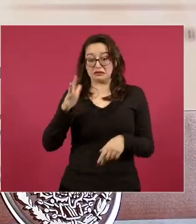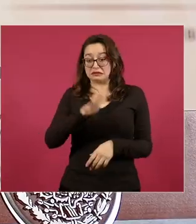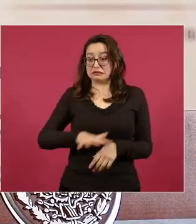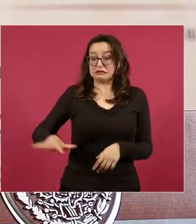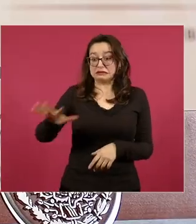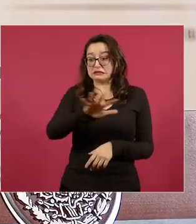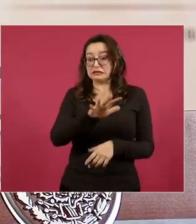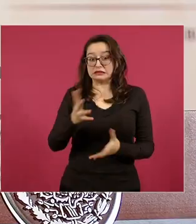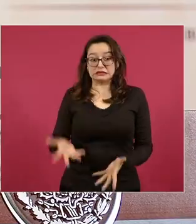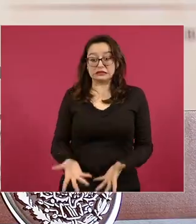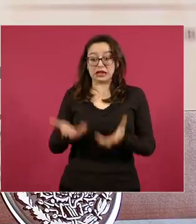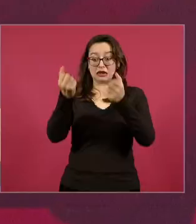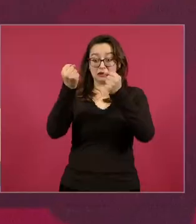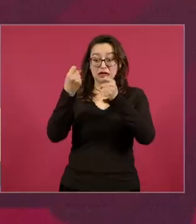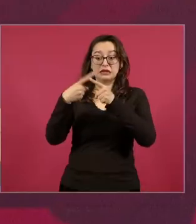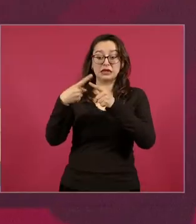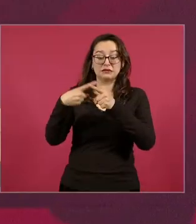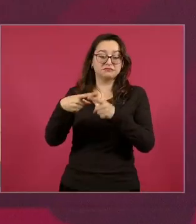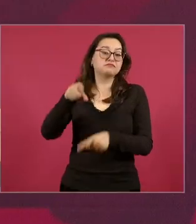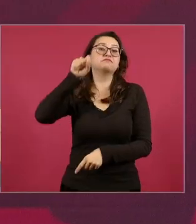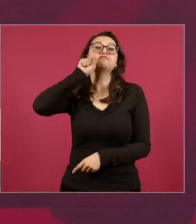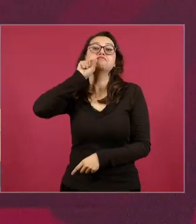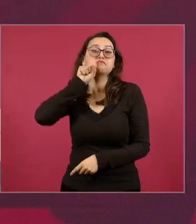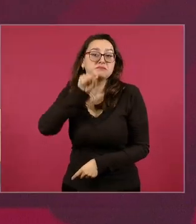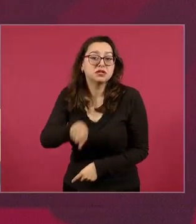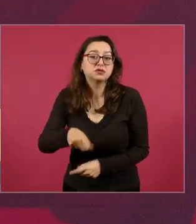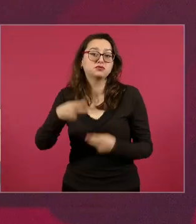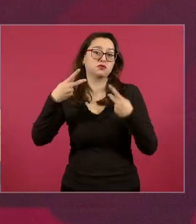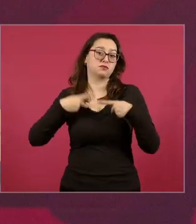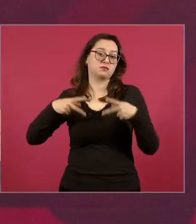bueno me he metido a buscarla